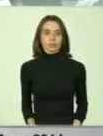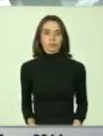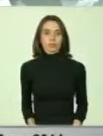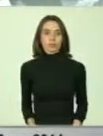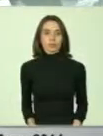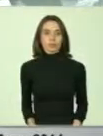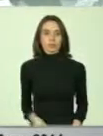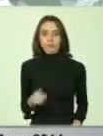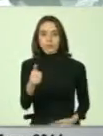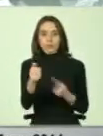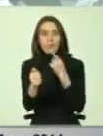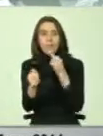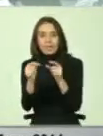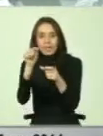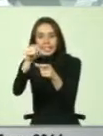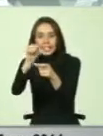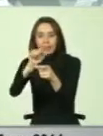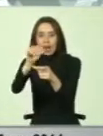Es el de abajo.